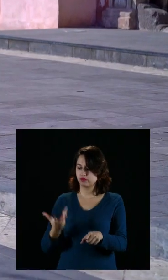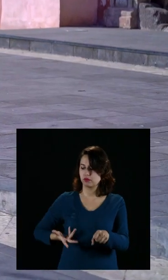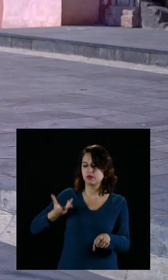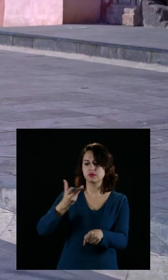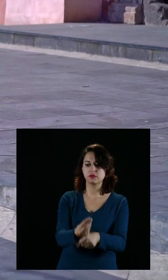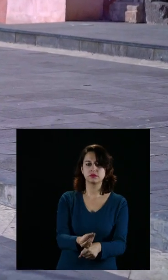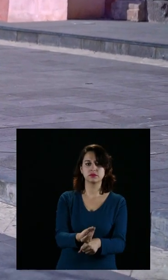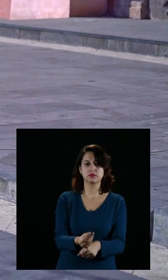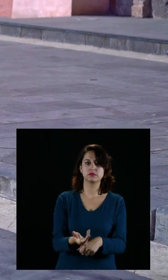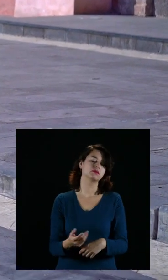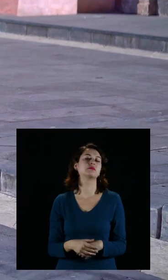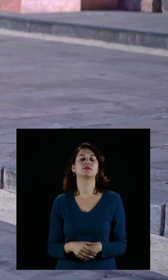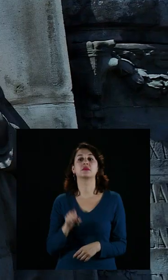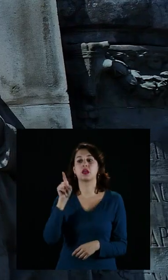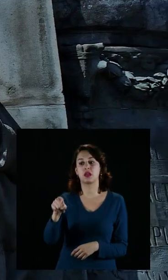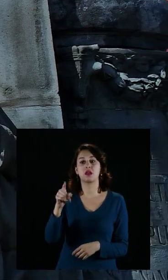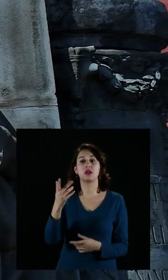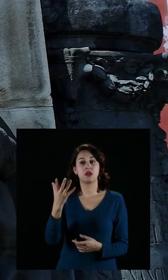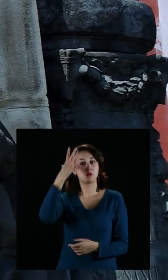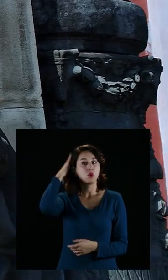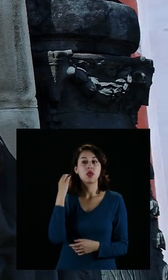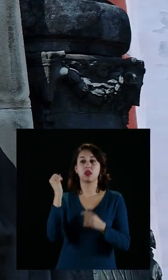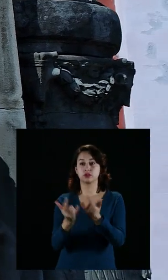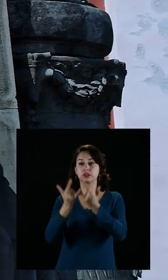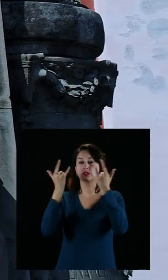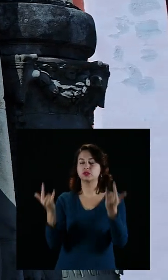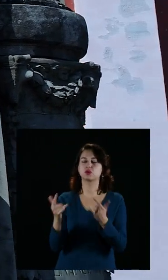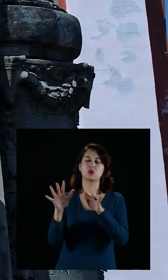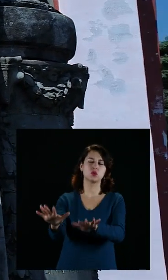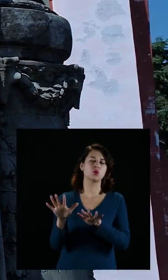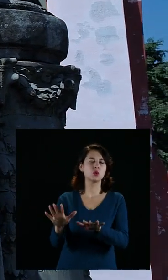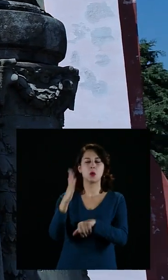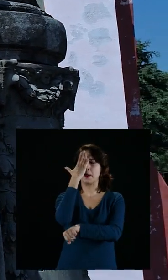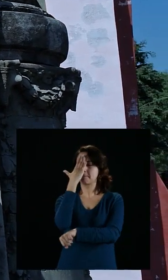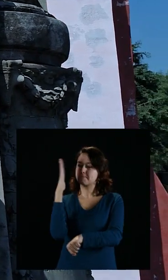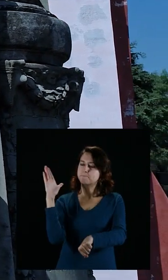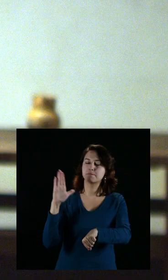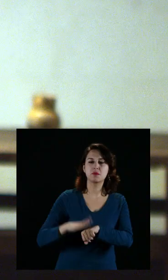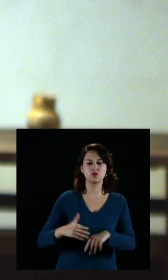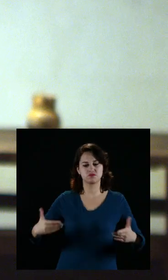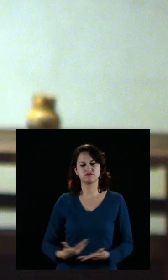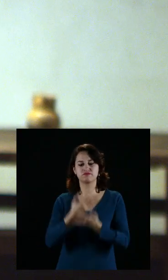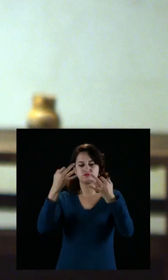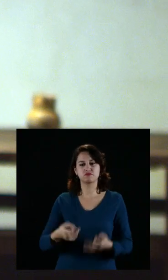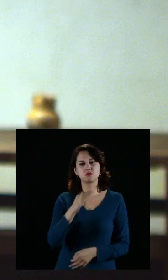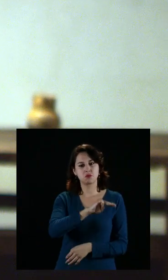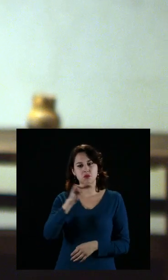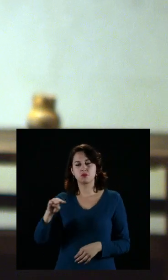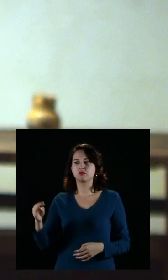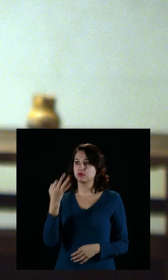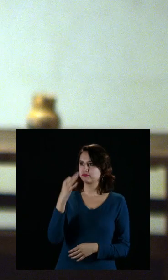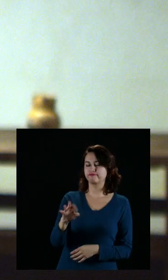agrego que no traicionar la memoria gloriosa del michoacano